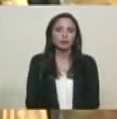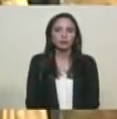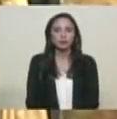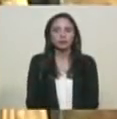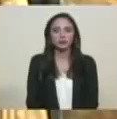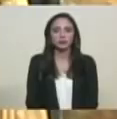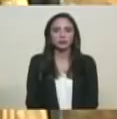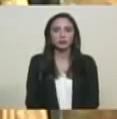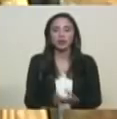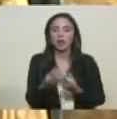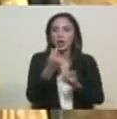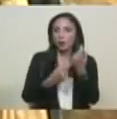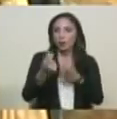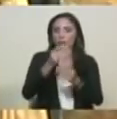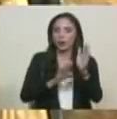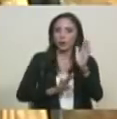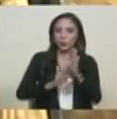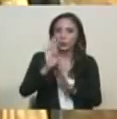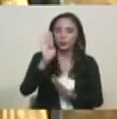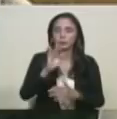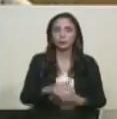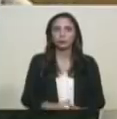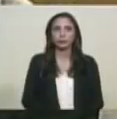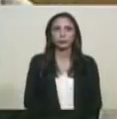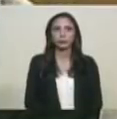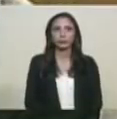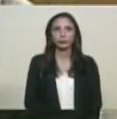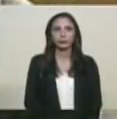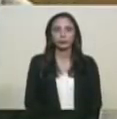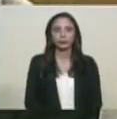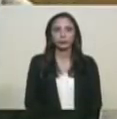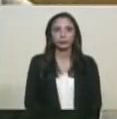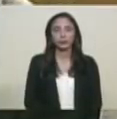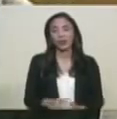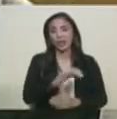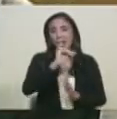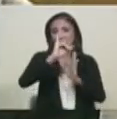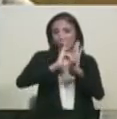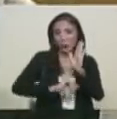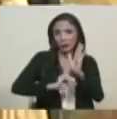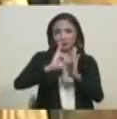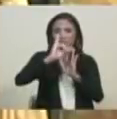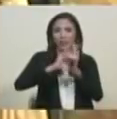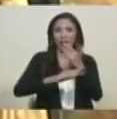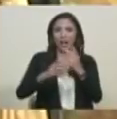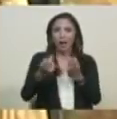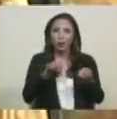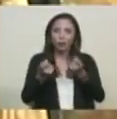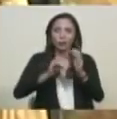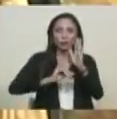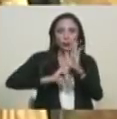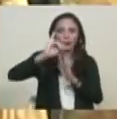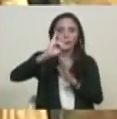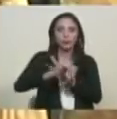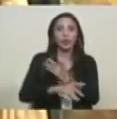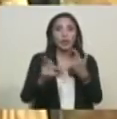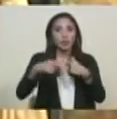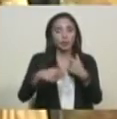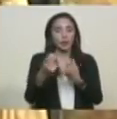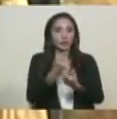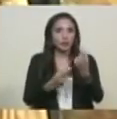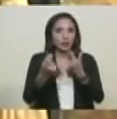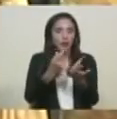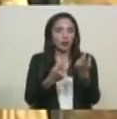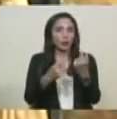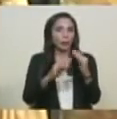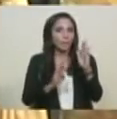economía sana, en la economía con inflación controlada. Y para invertir además